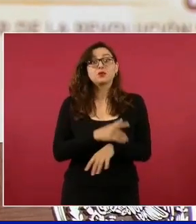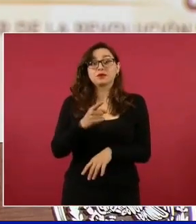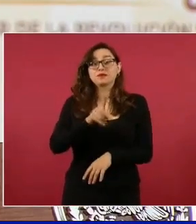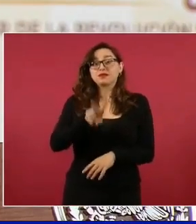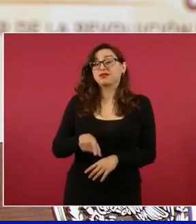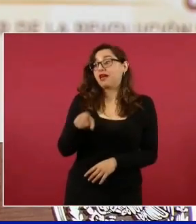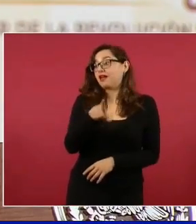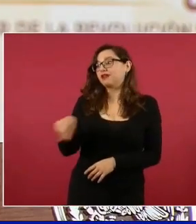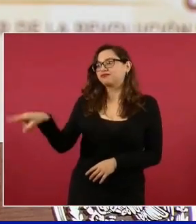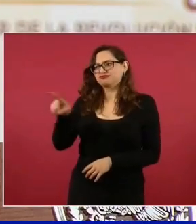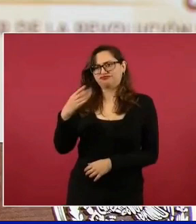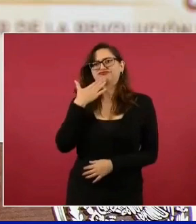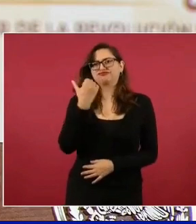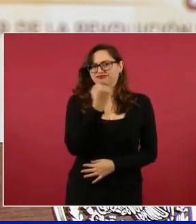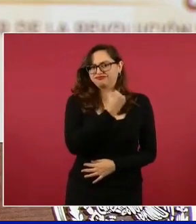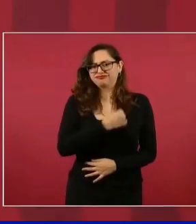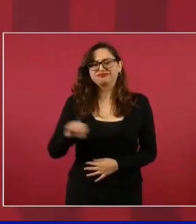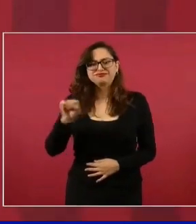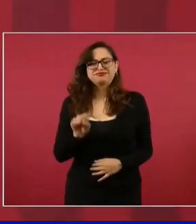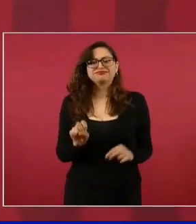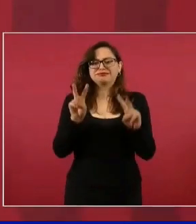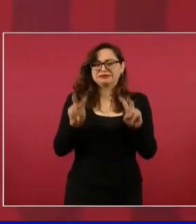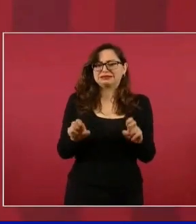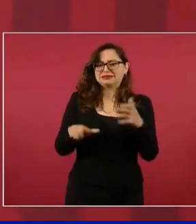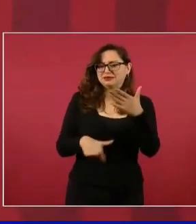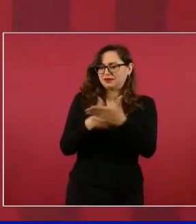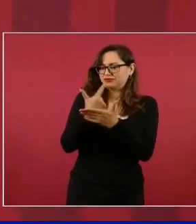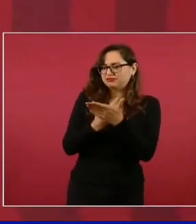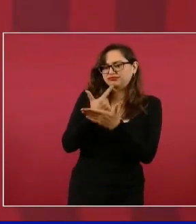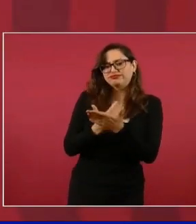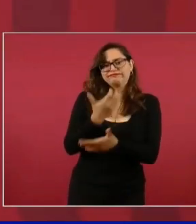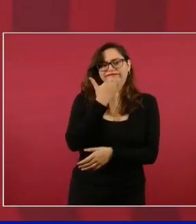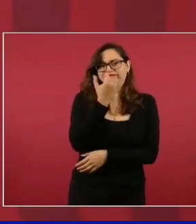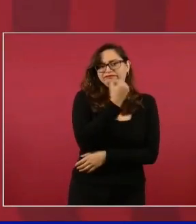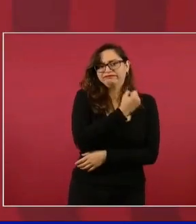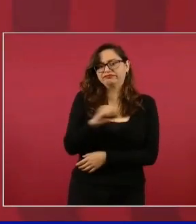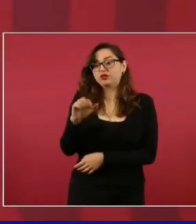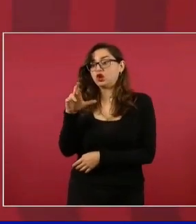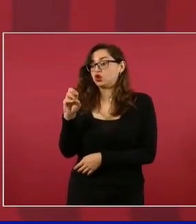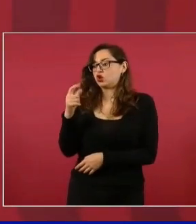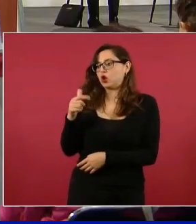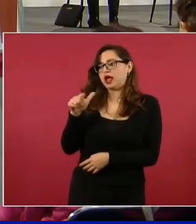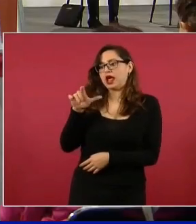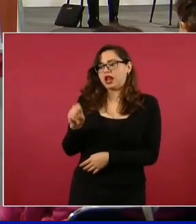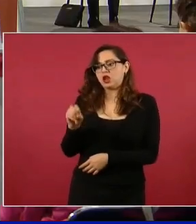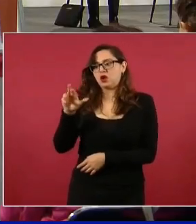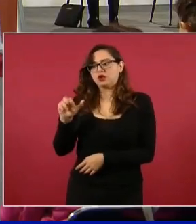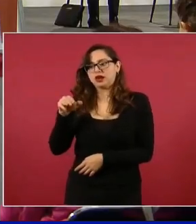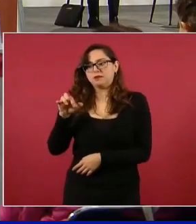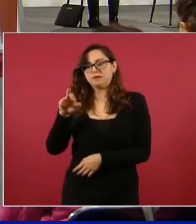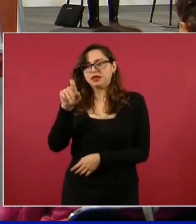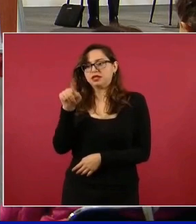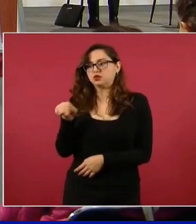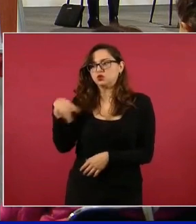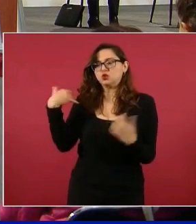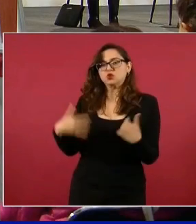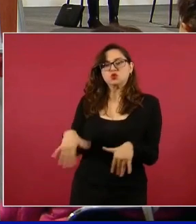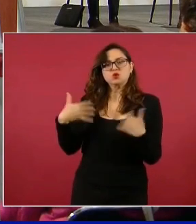Ramírez de la O, de su eminencia, primer doctor, doctor,